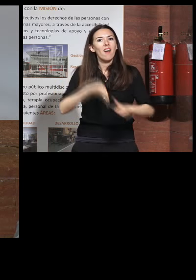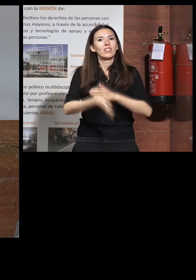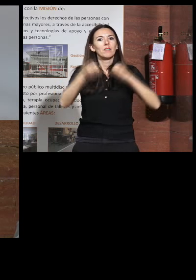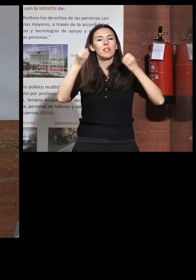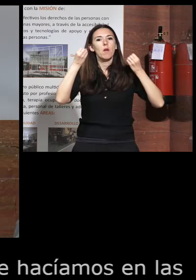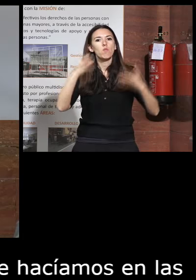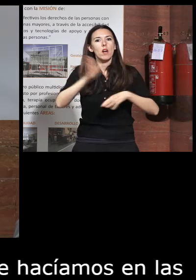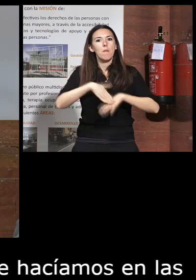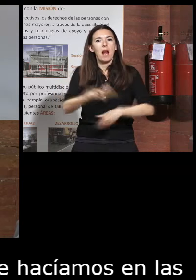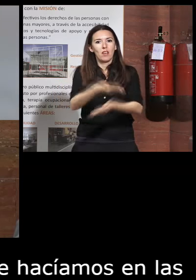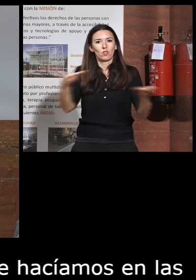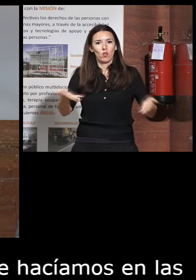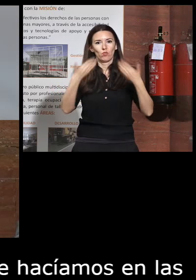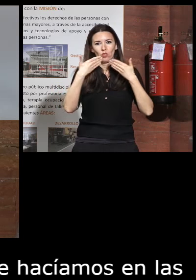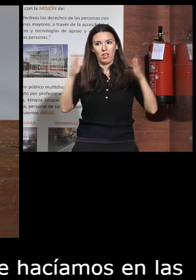para todos muchas gracias